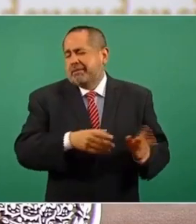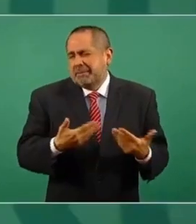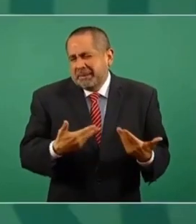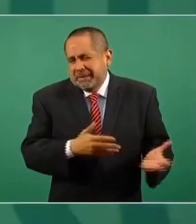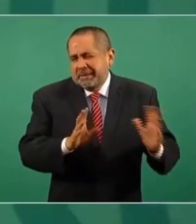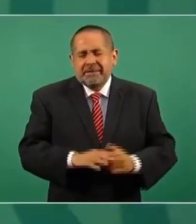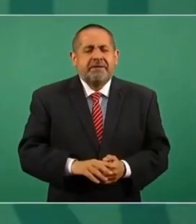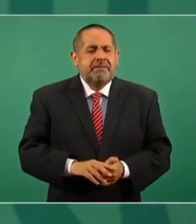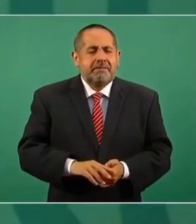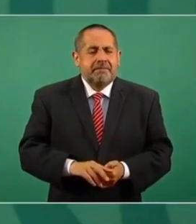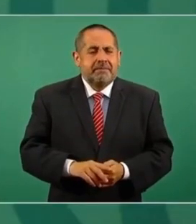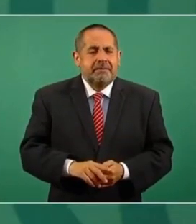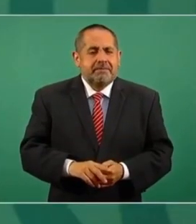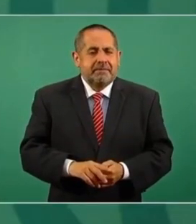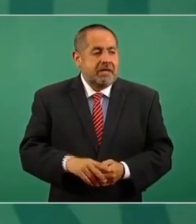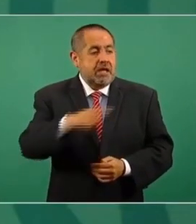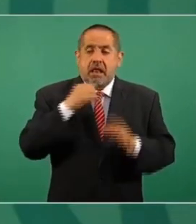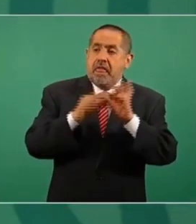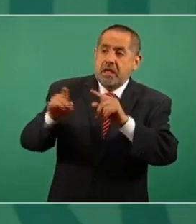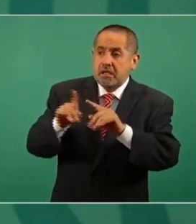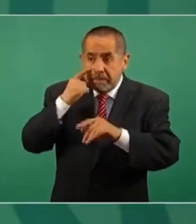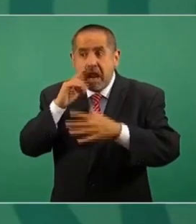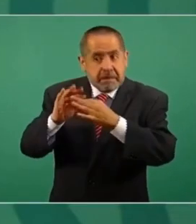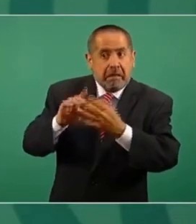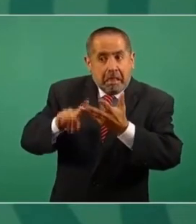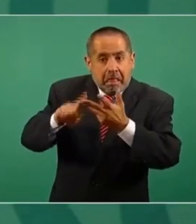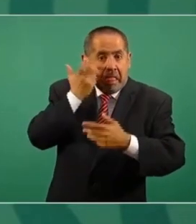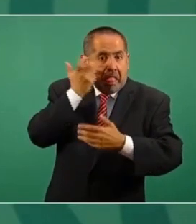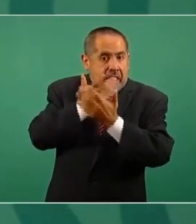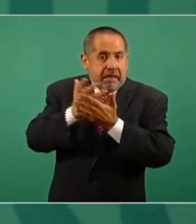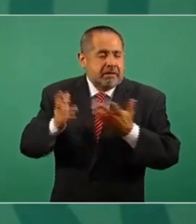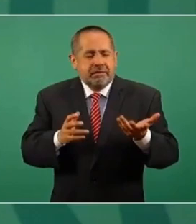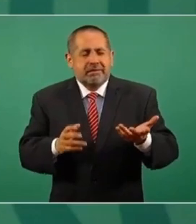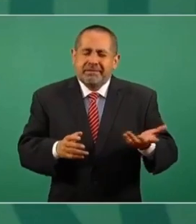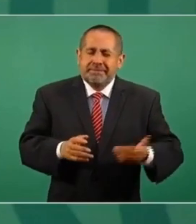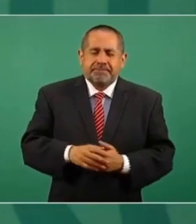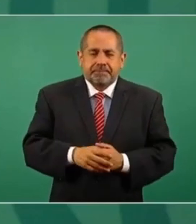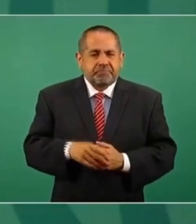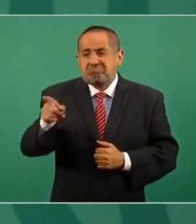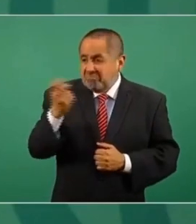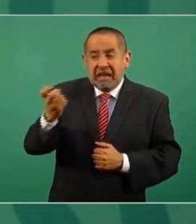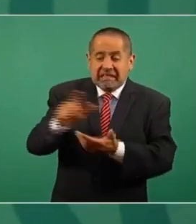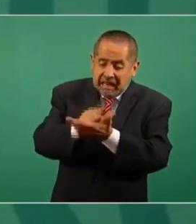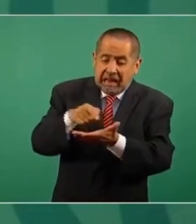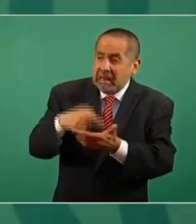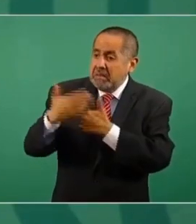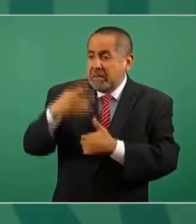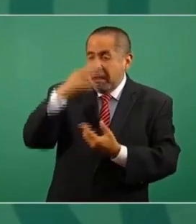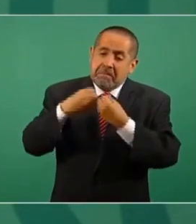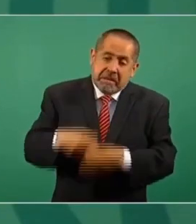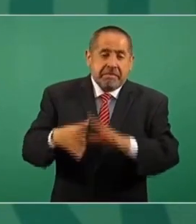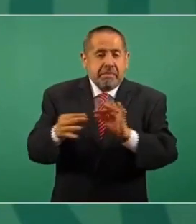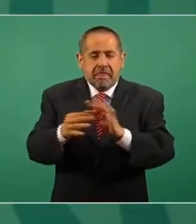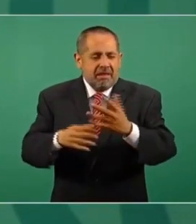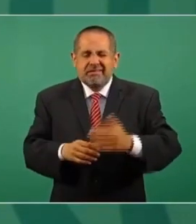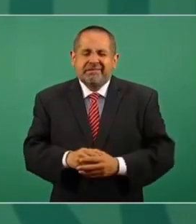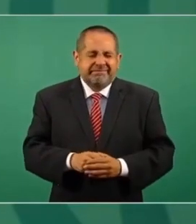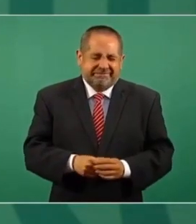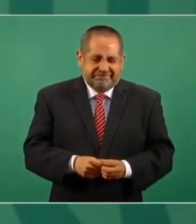queriendo espantar de que nos va a afectar a México porque